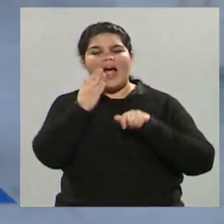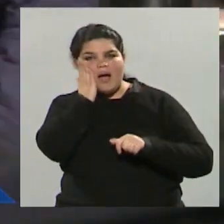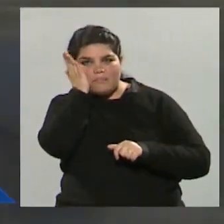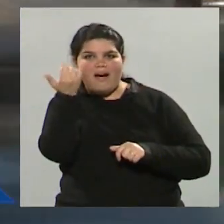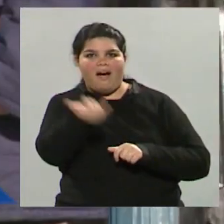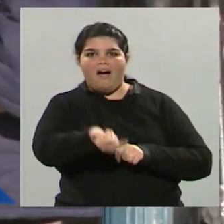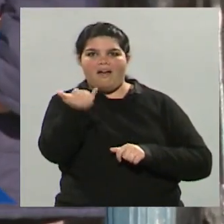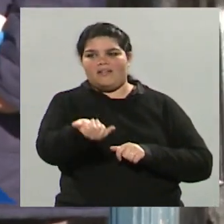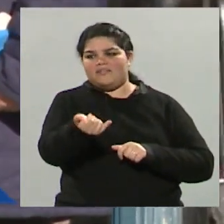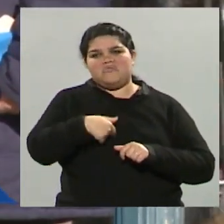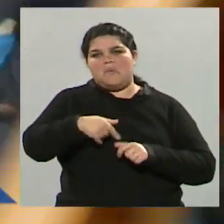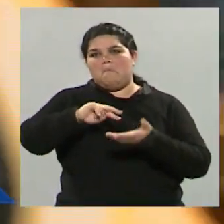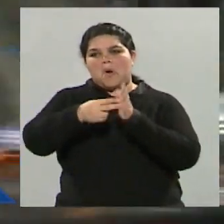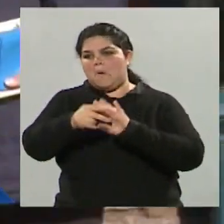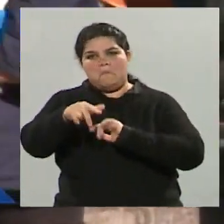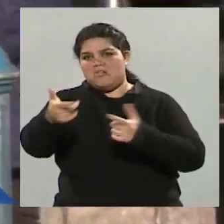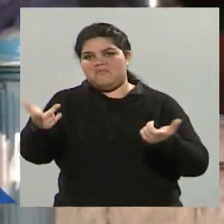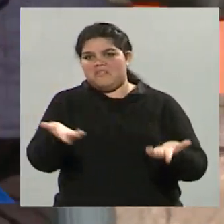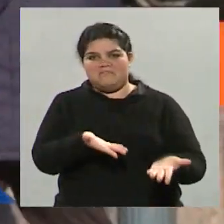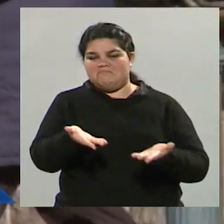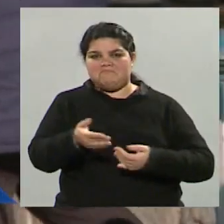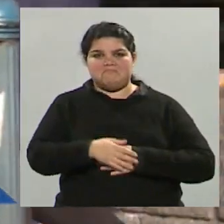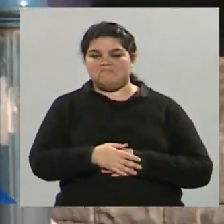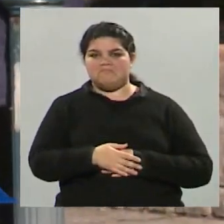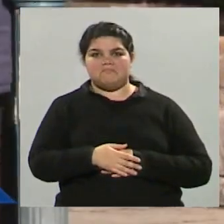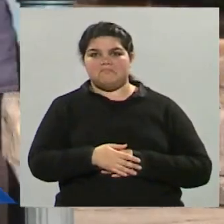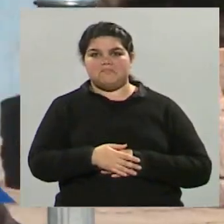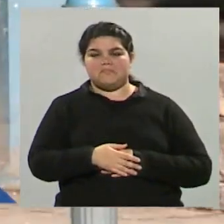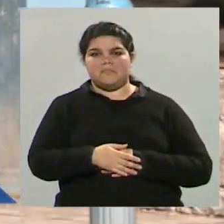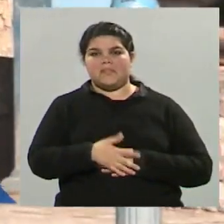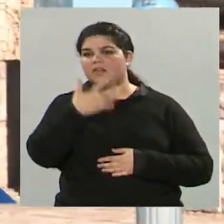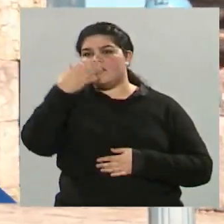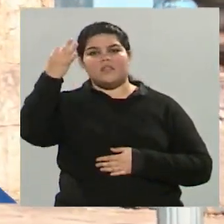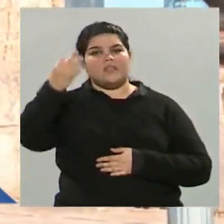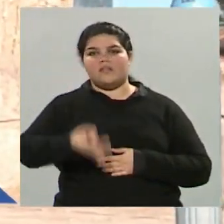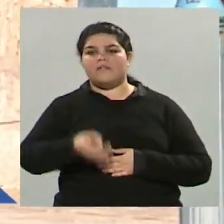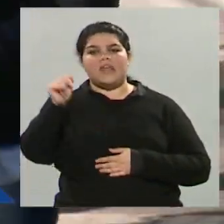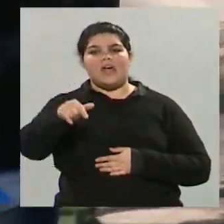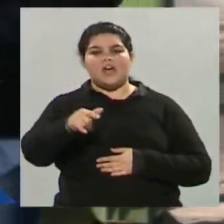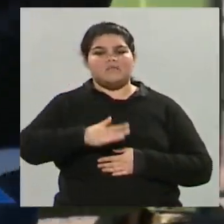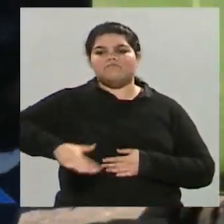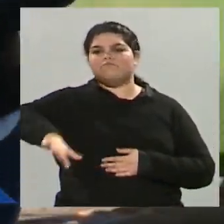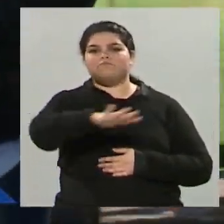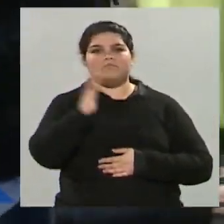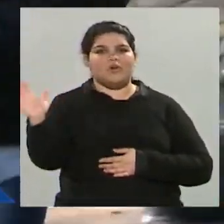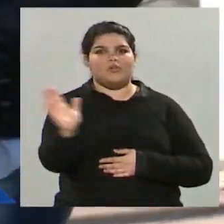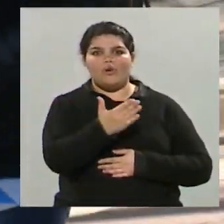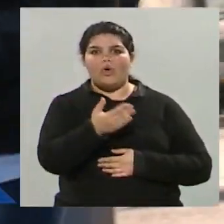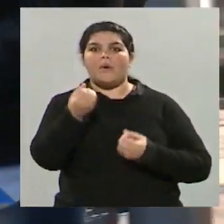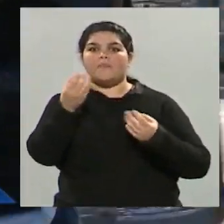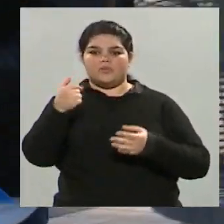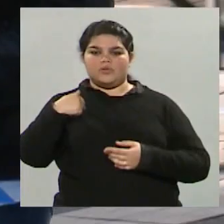bueno, la verdad es que hay movimiento en toda la geografía. Yo estuve este fin de semana